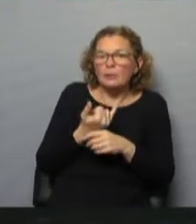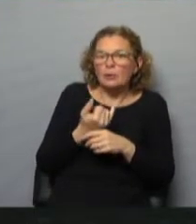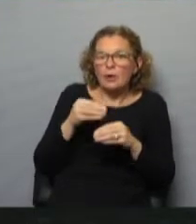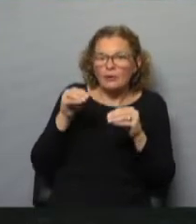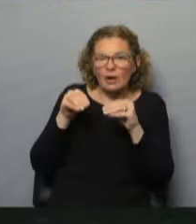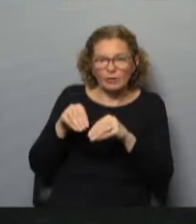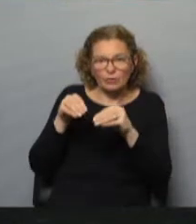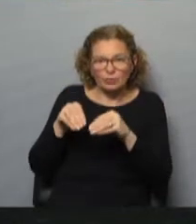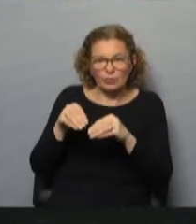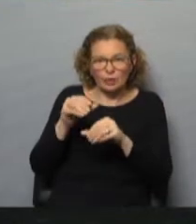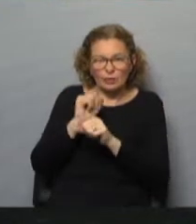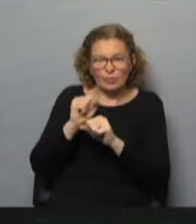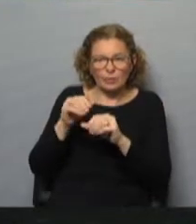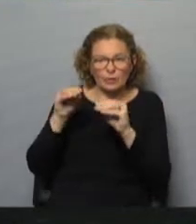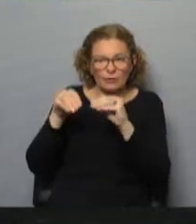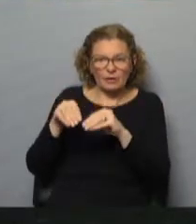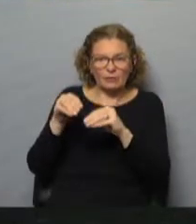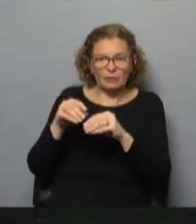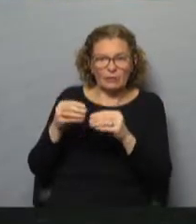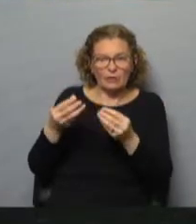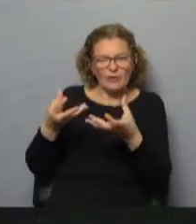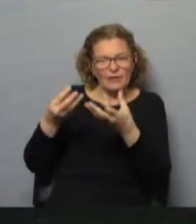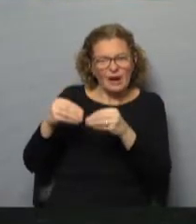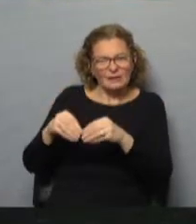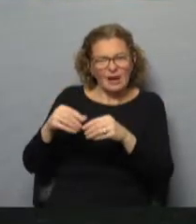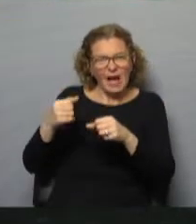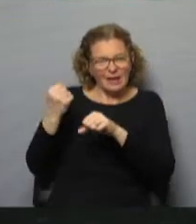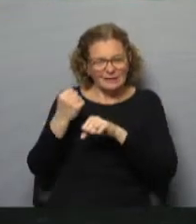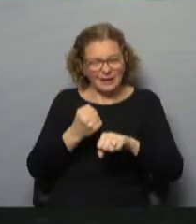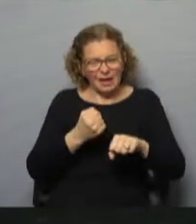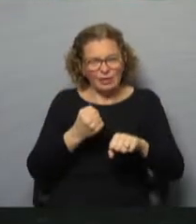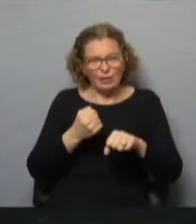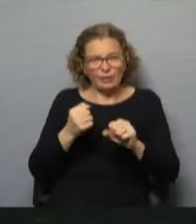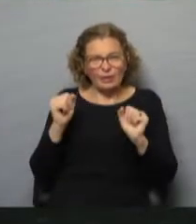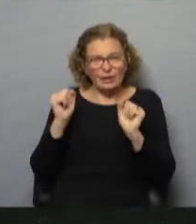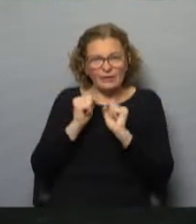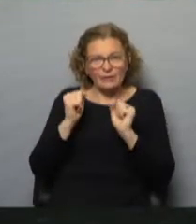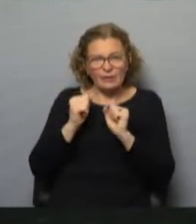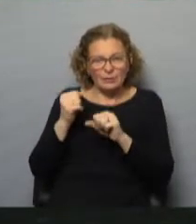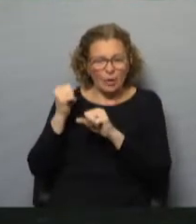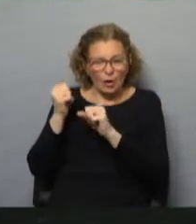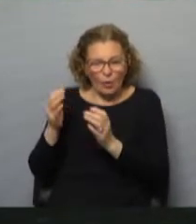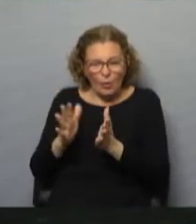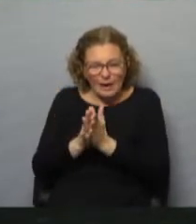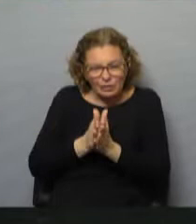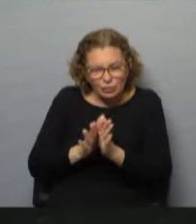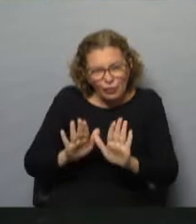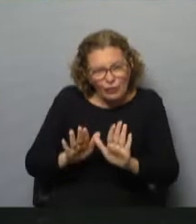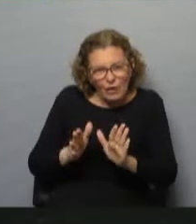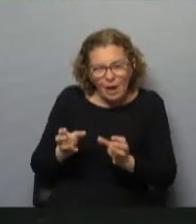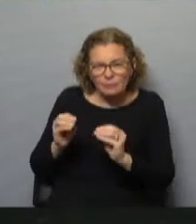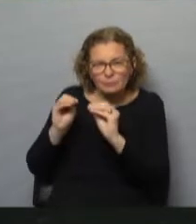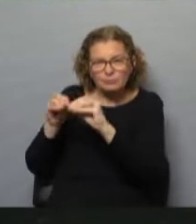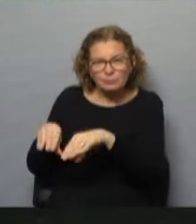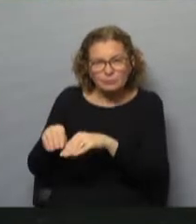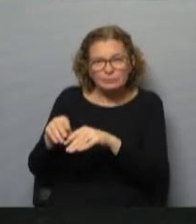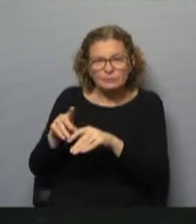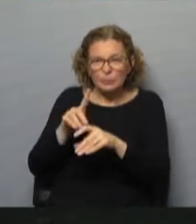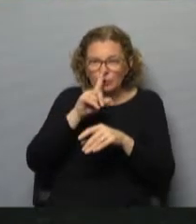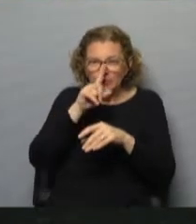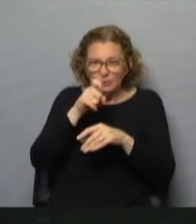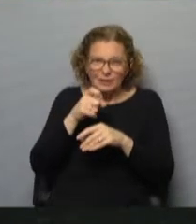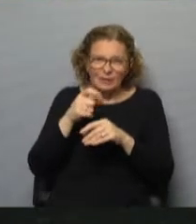contenedores no se puede arrojar brazas ni cenizas en invierno con las estufaleñas y demás. Sucede mucho esto en Montevideo y termina